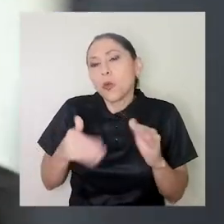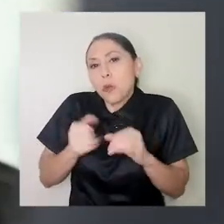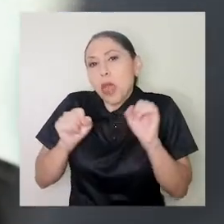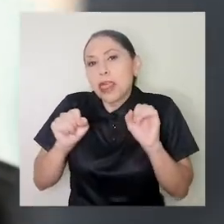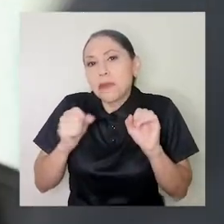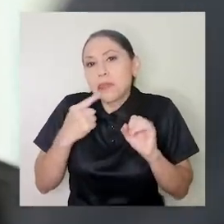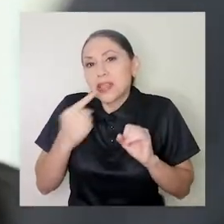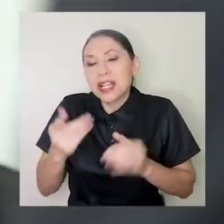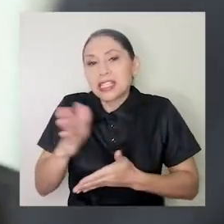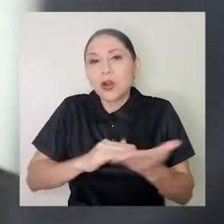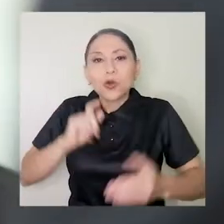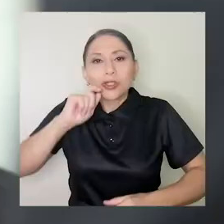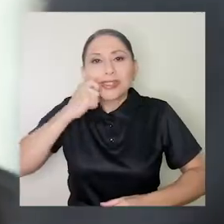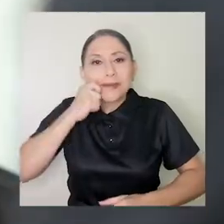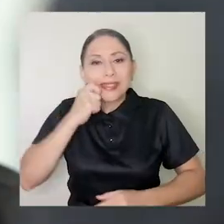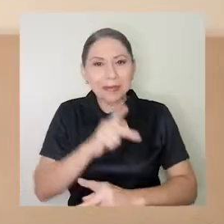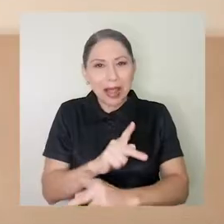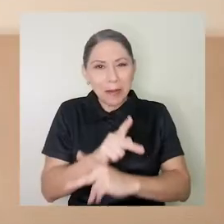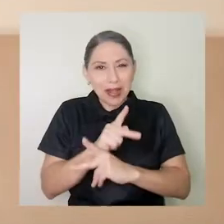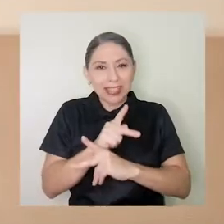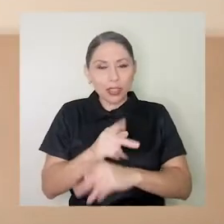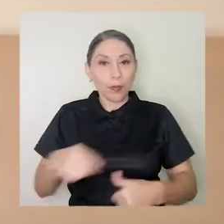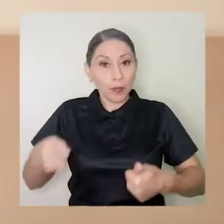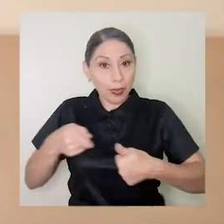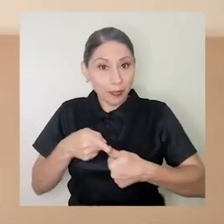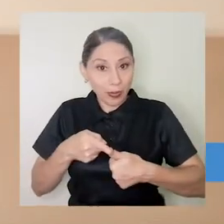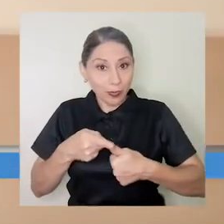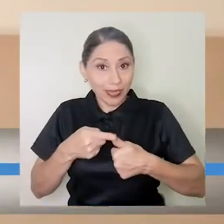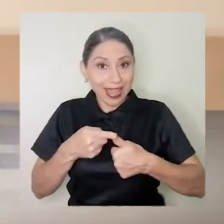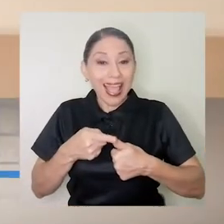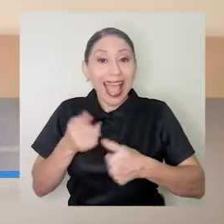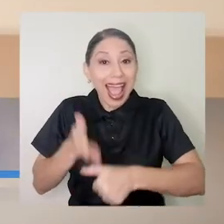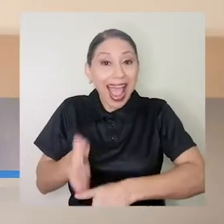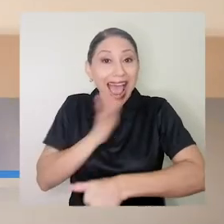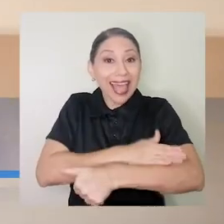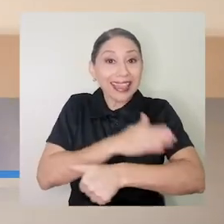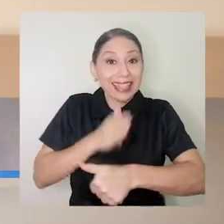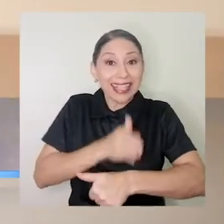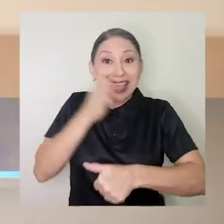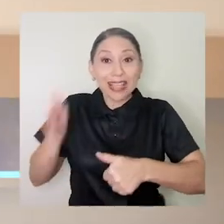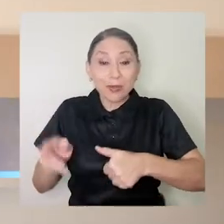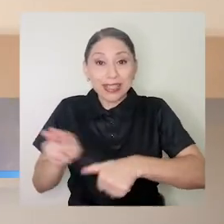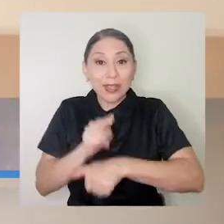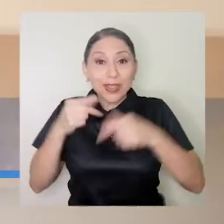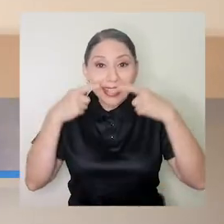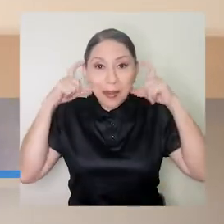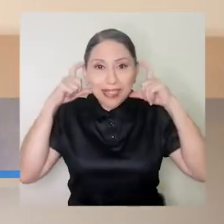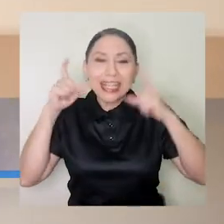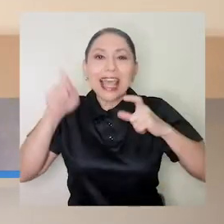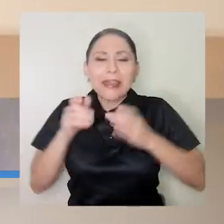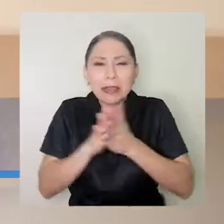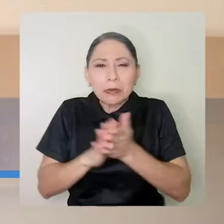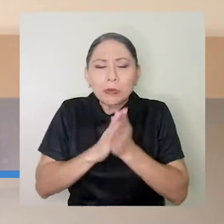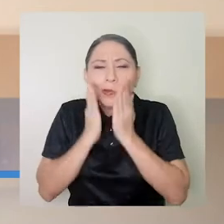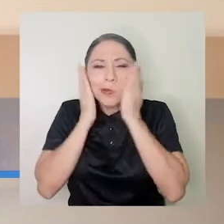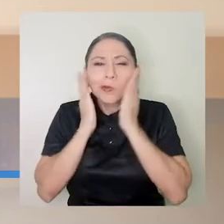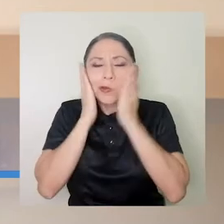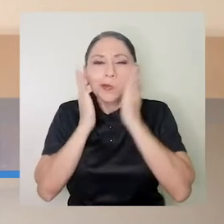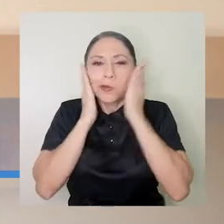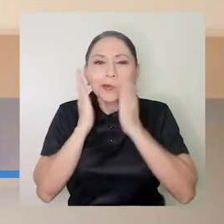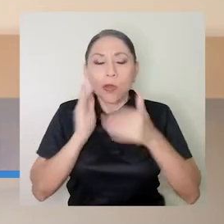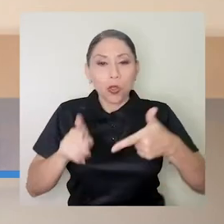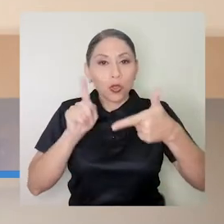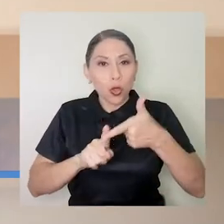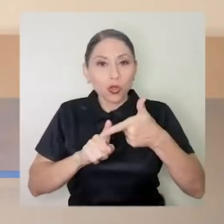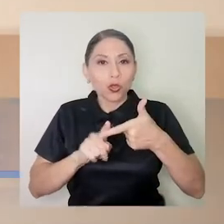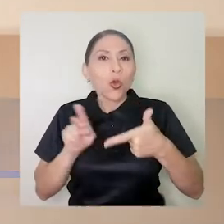ciertos tips para la prevención. Número uno, lavar nuestra cara antes y después de utilizar la mascarilla. Número dos,